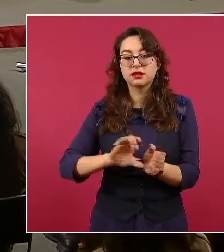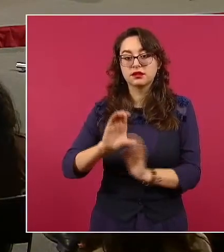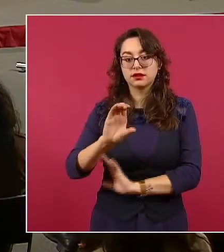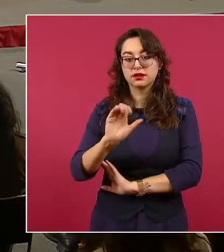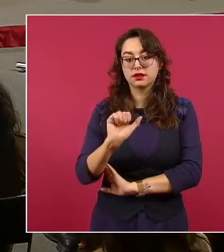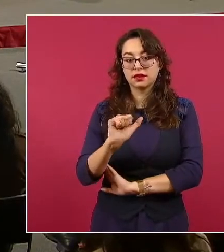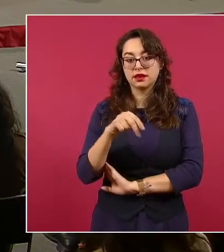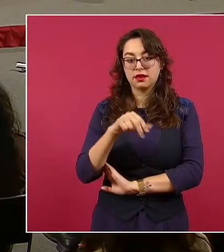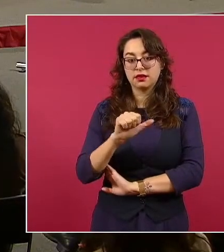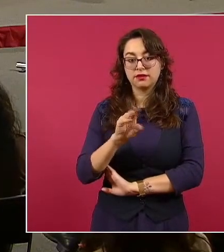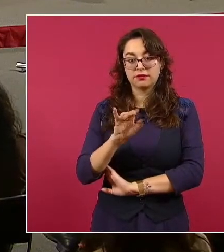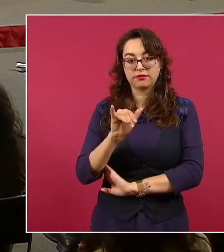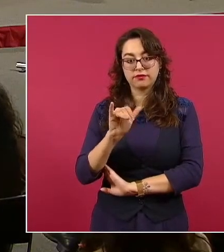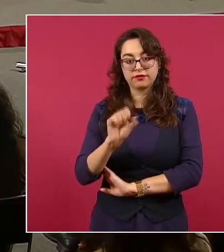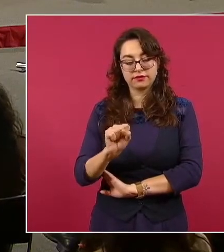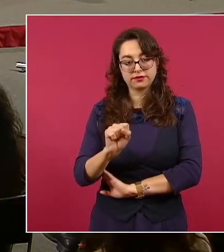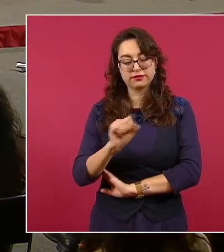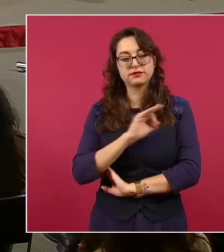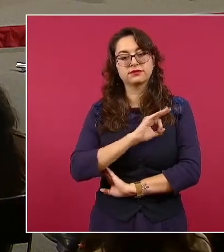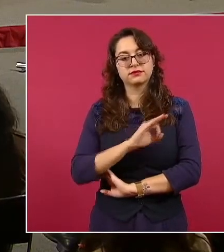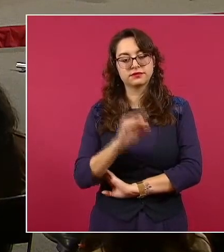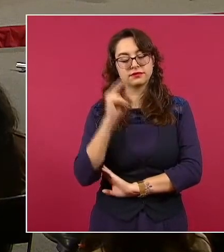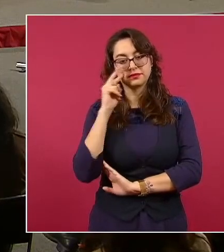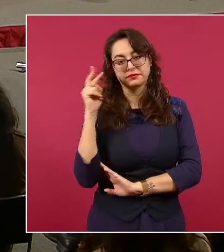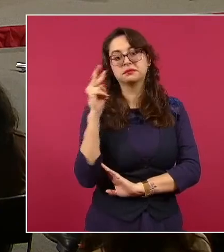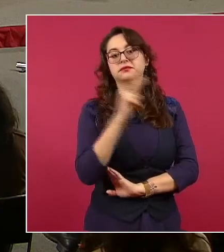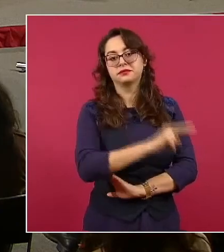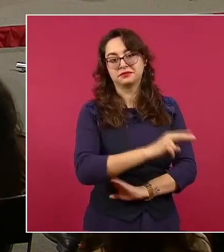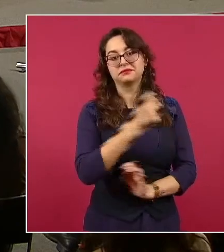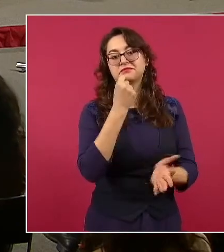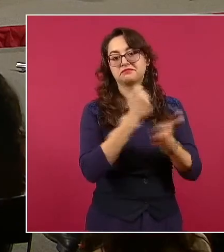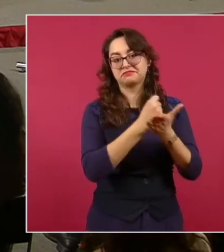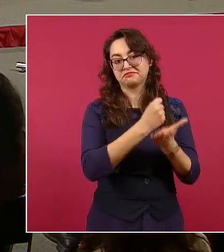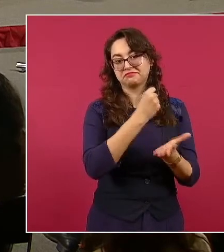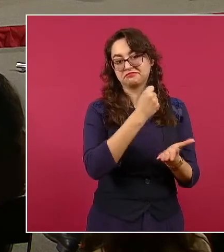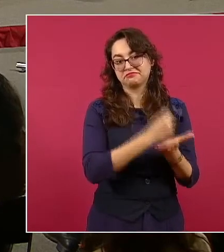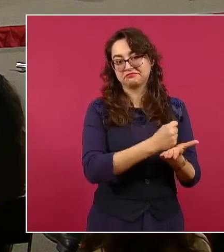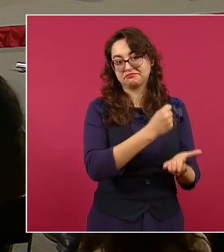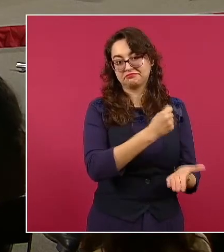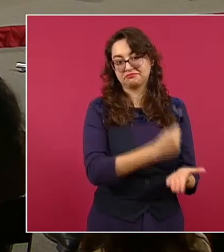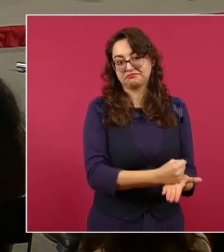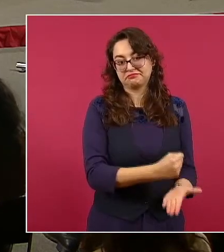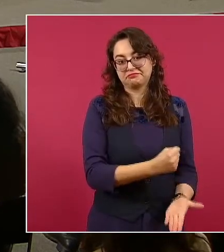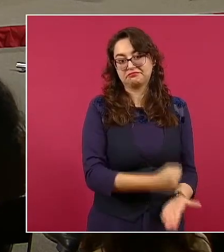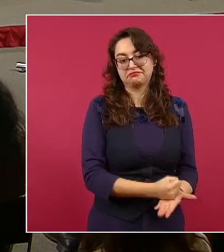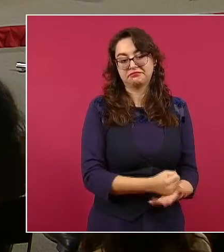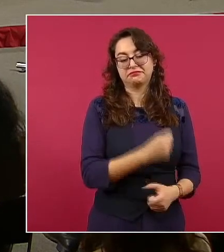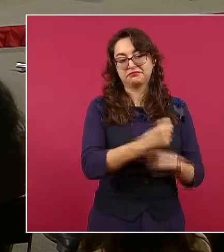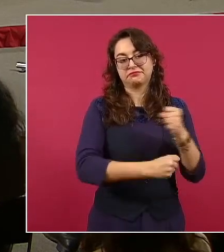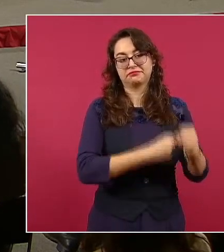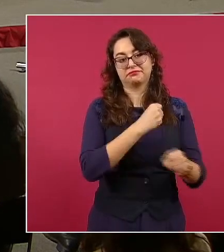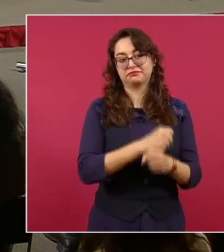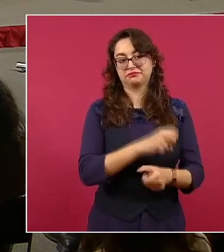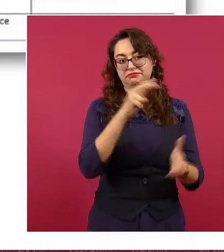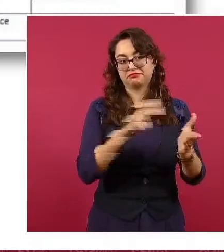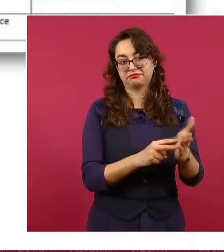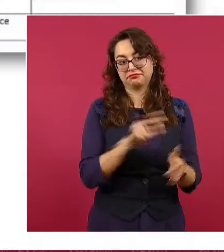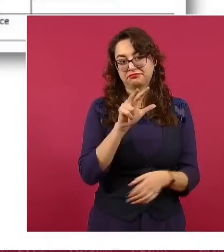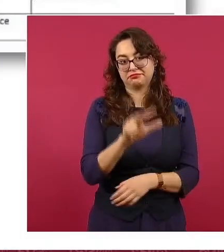podemos ver las autorizaciones de COFEPRIS a Cairon Life Sciences en 2018.